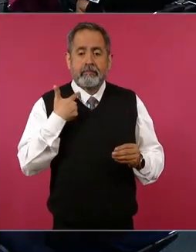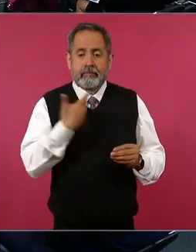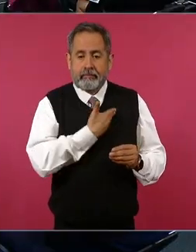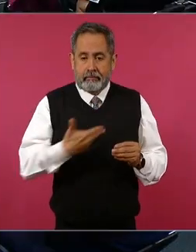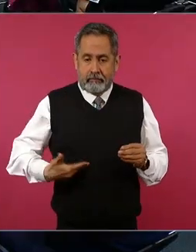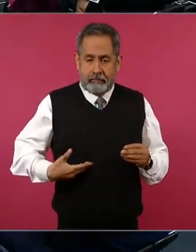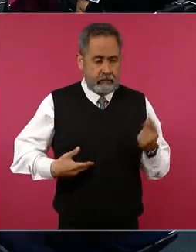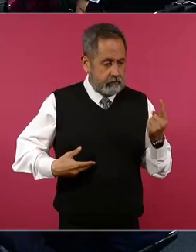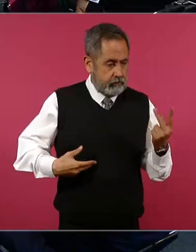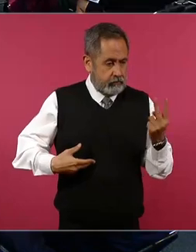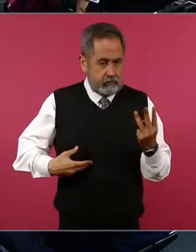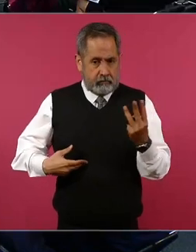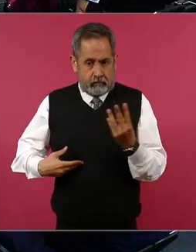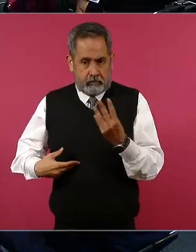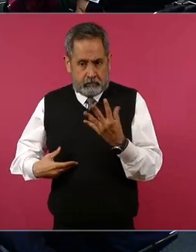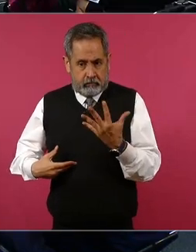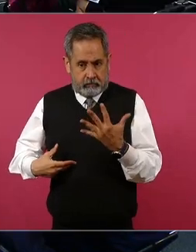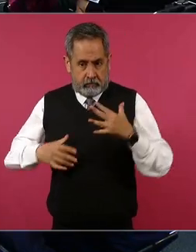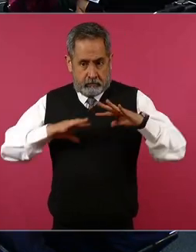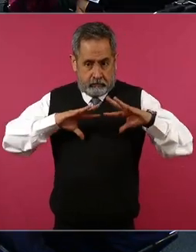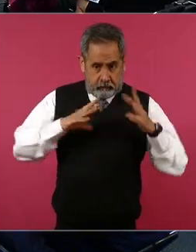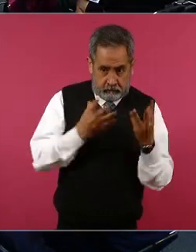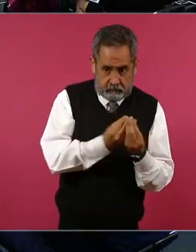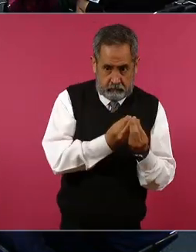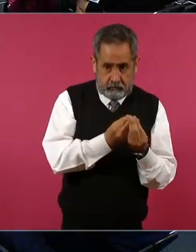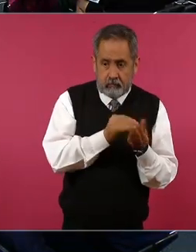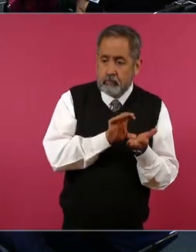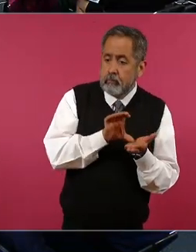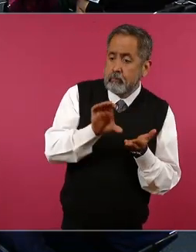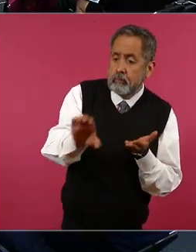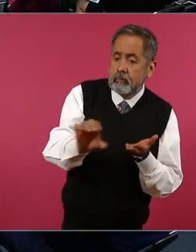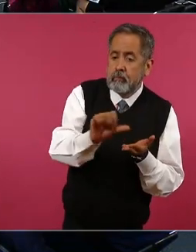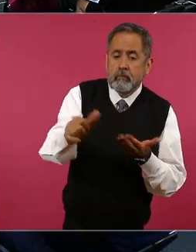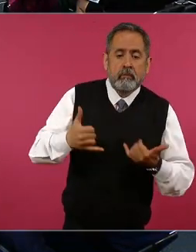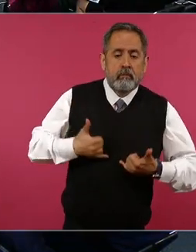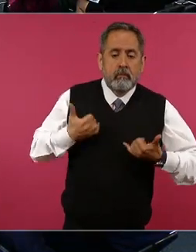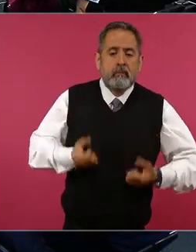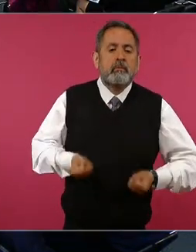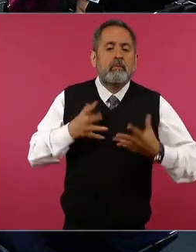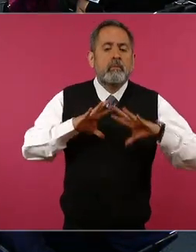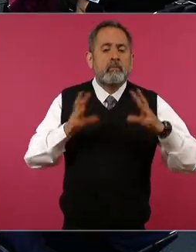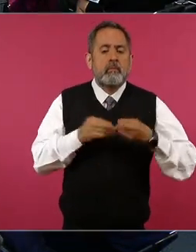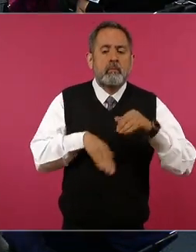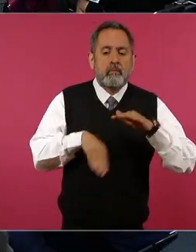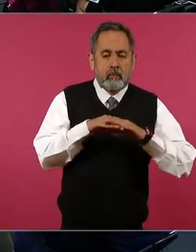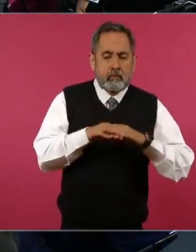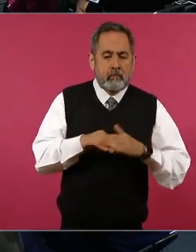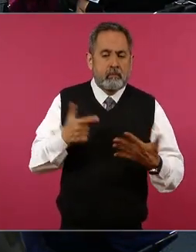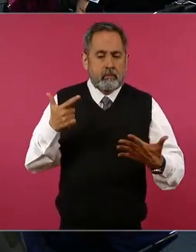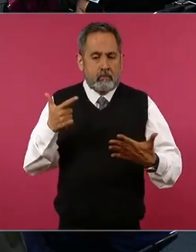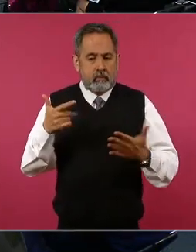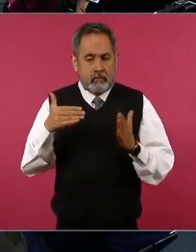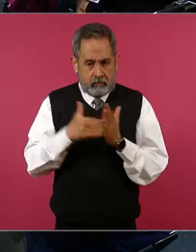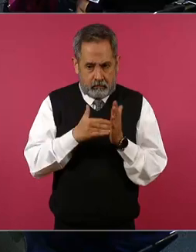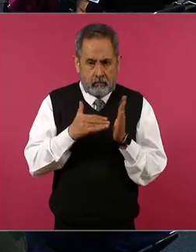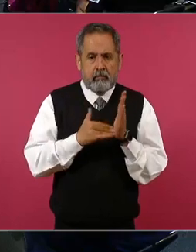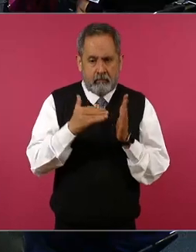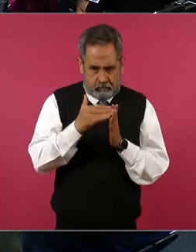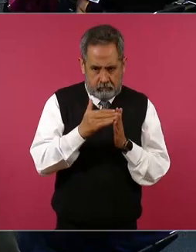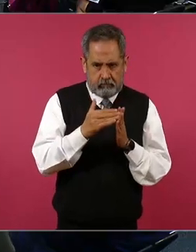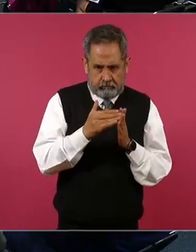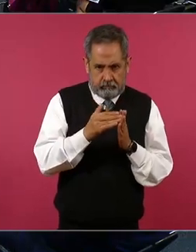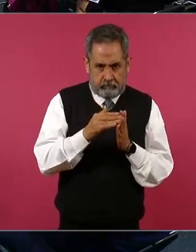en todos los programas era de siete mil millones